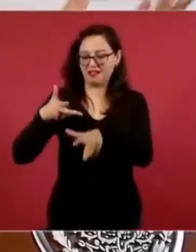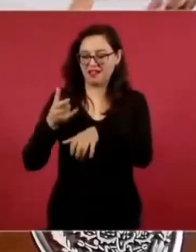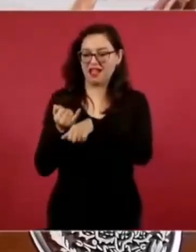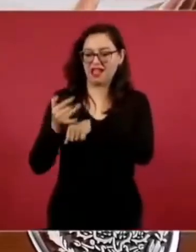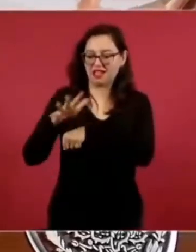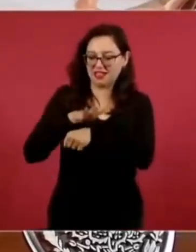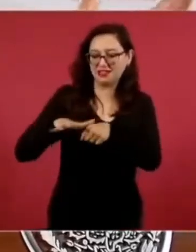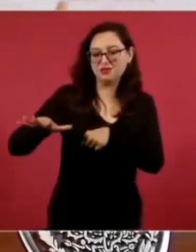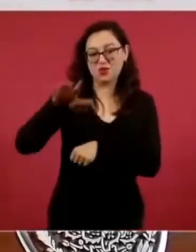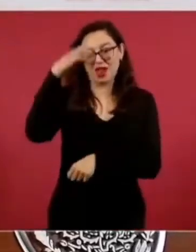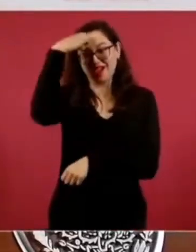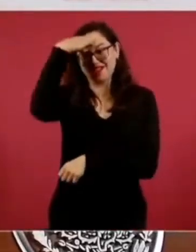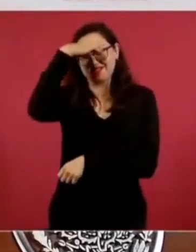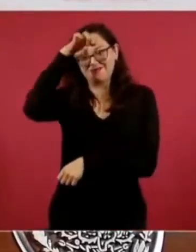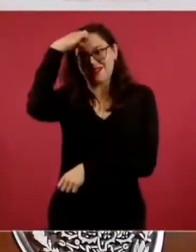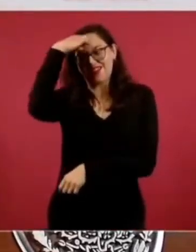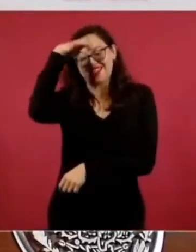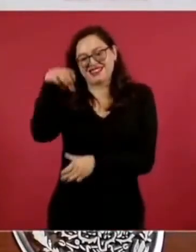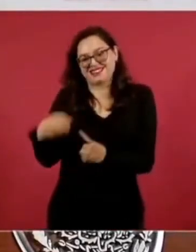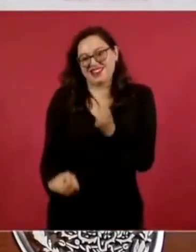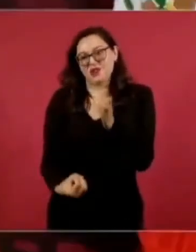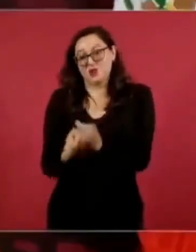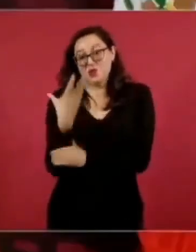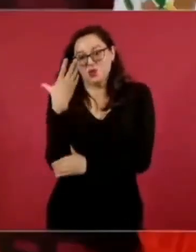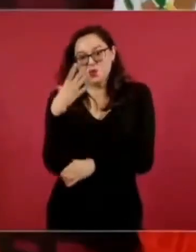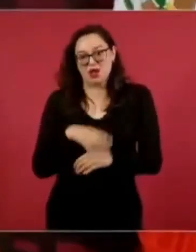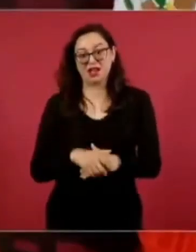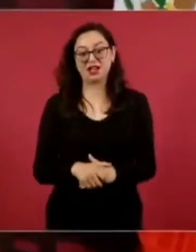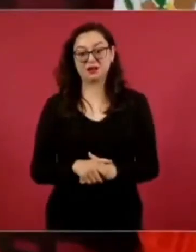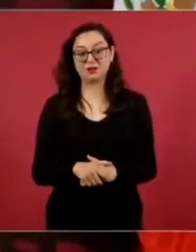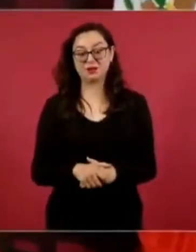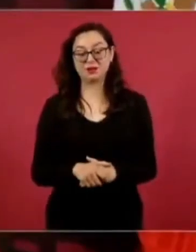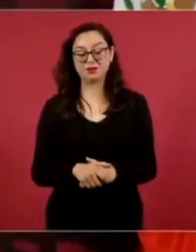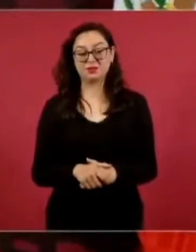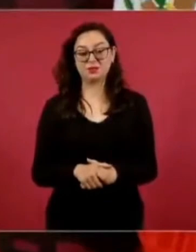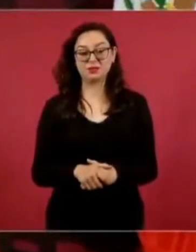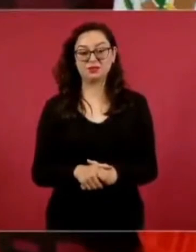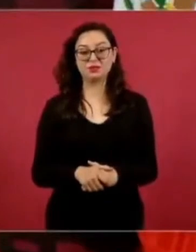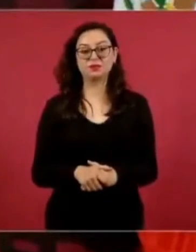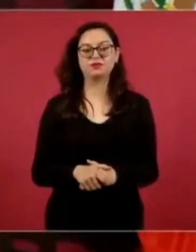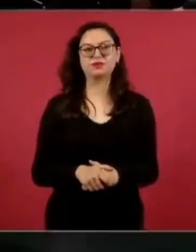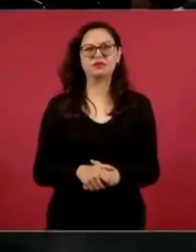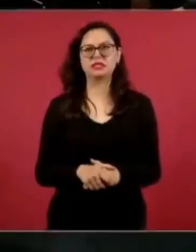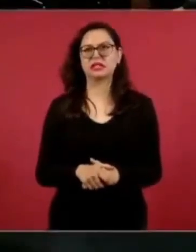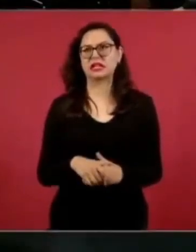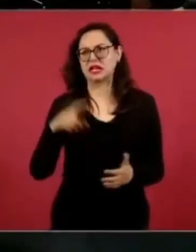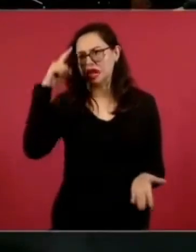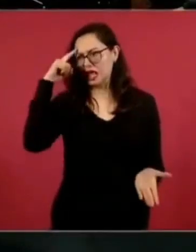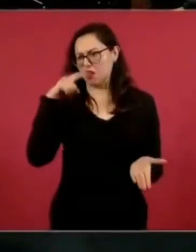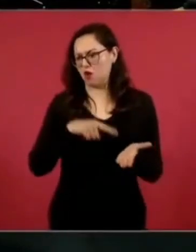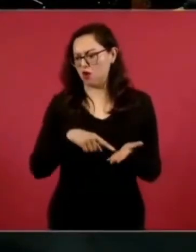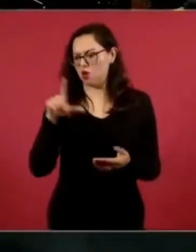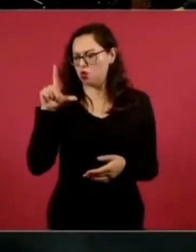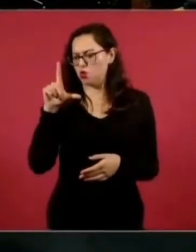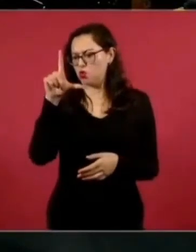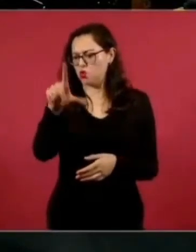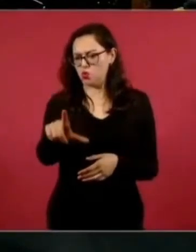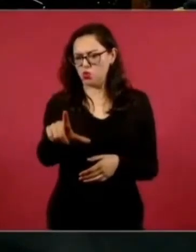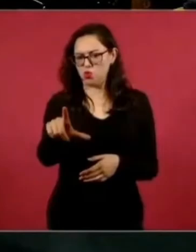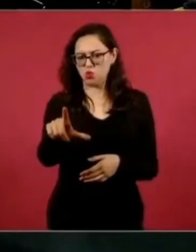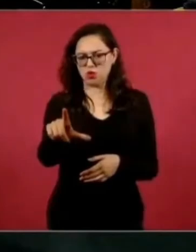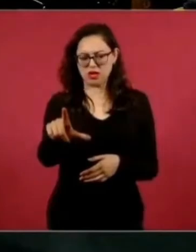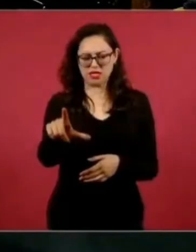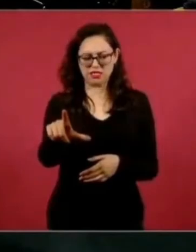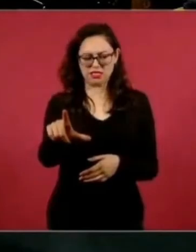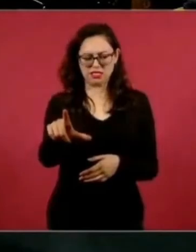pues ya tienen toda la experiencia. Van a venir, creo que el lunes próximo, unos